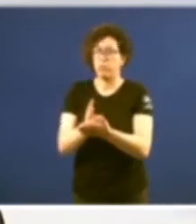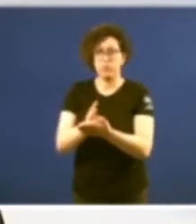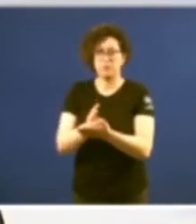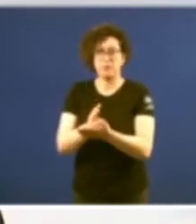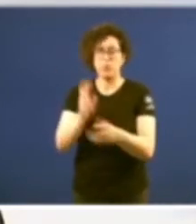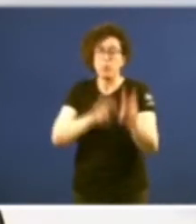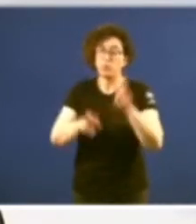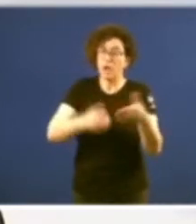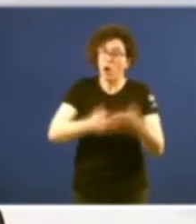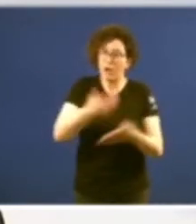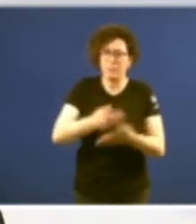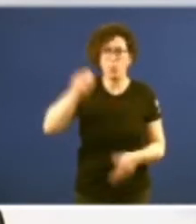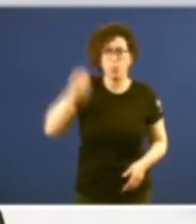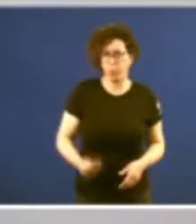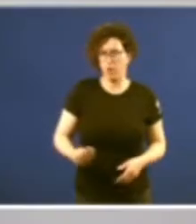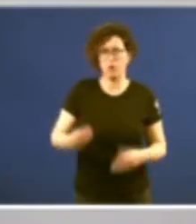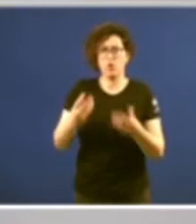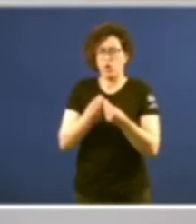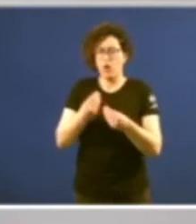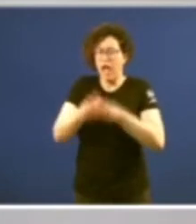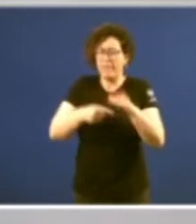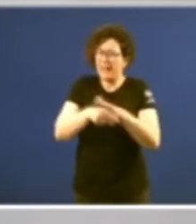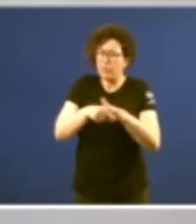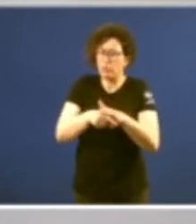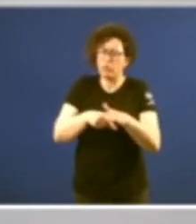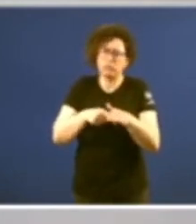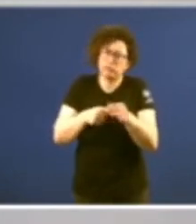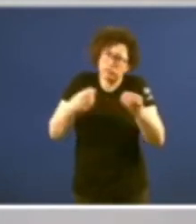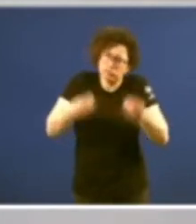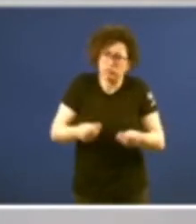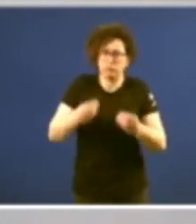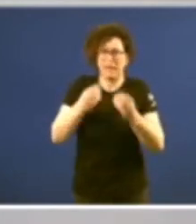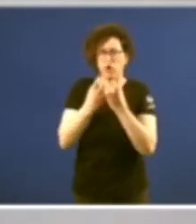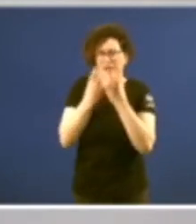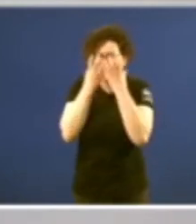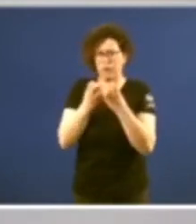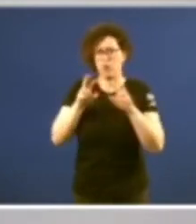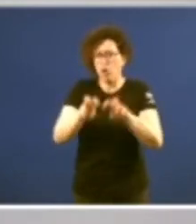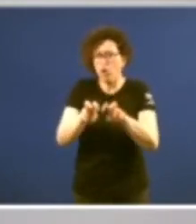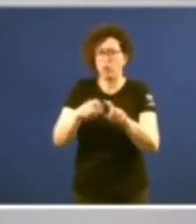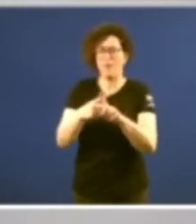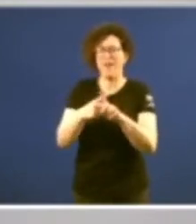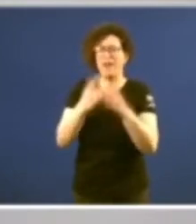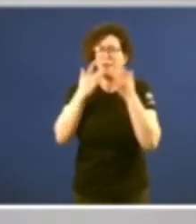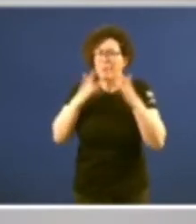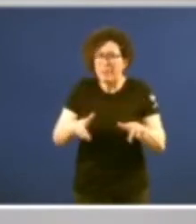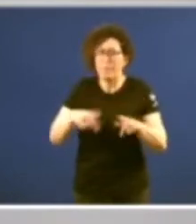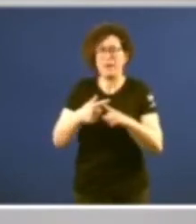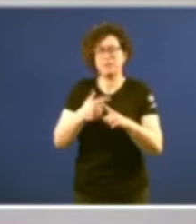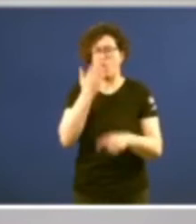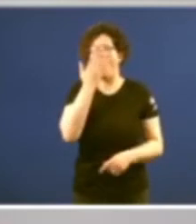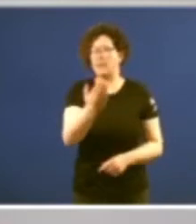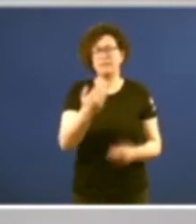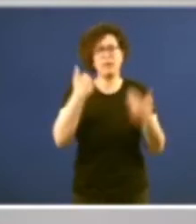xornalismo polo bo xornalismo exercido desde o rigor a imparcialidade e a honestidade personal